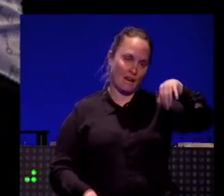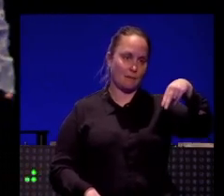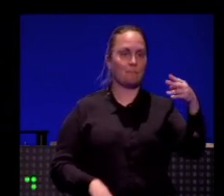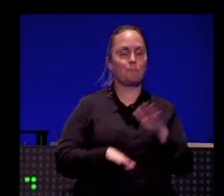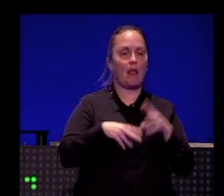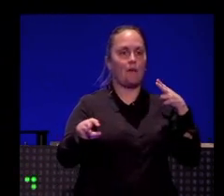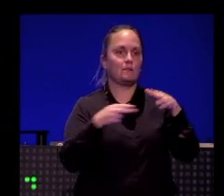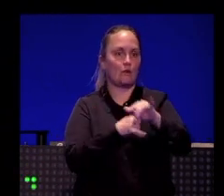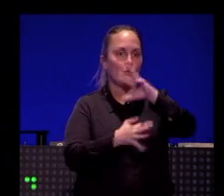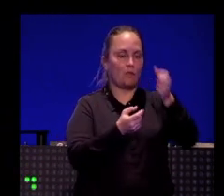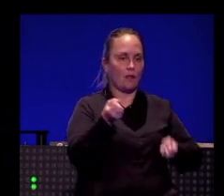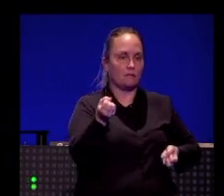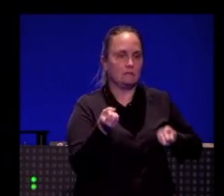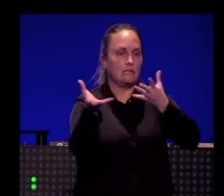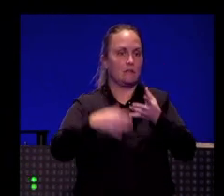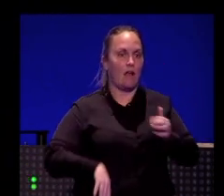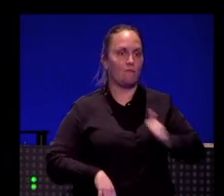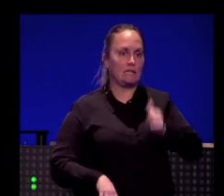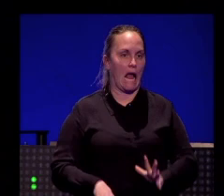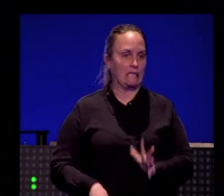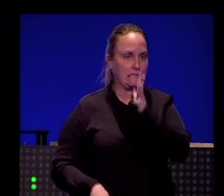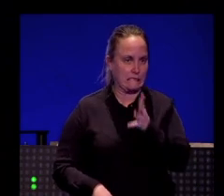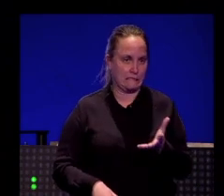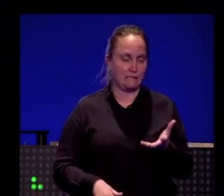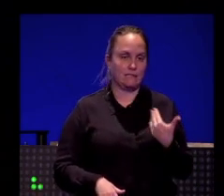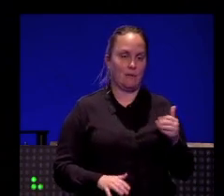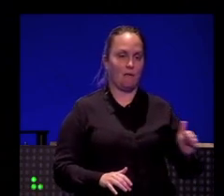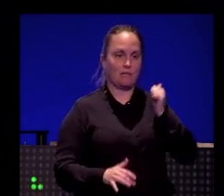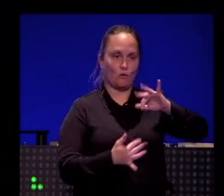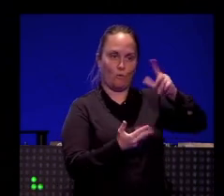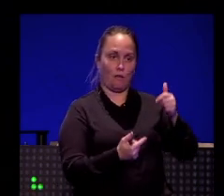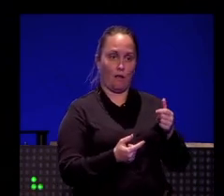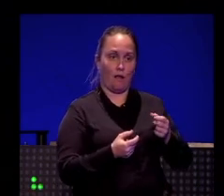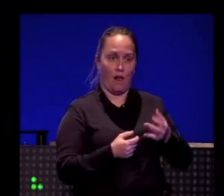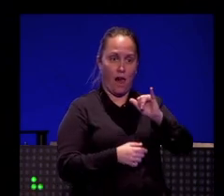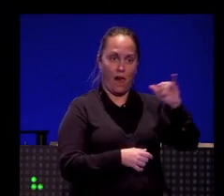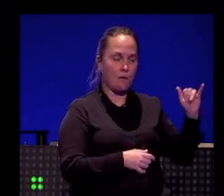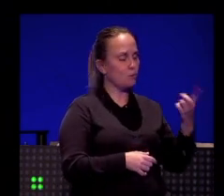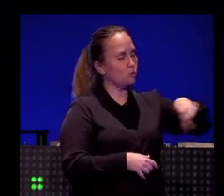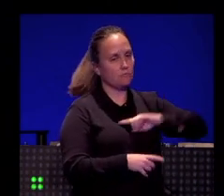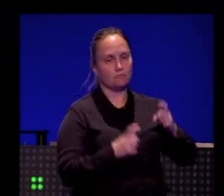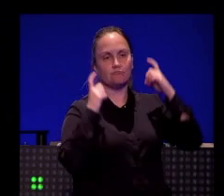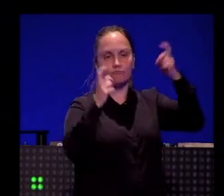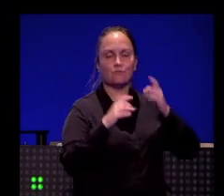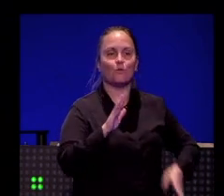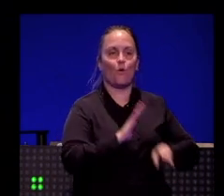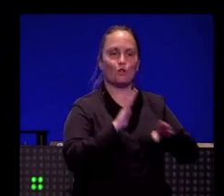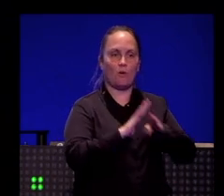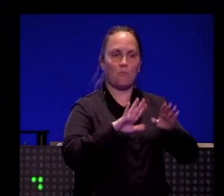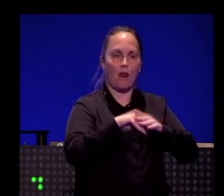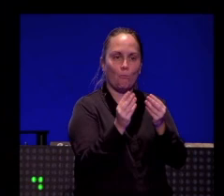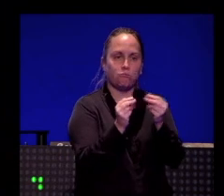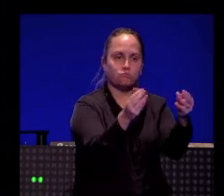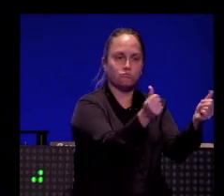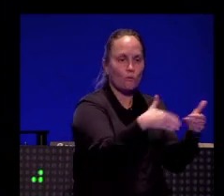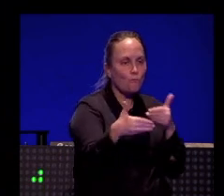son falsas, esas fake news que, bueno, están a la orden del día, pero seguiremos luchando para que llegue un momento en el que no existan,